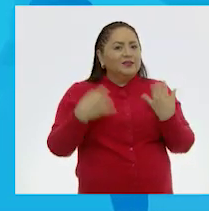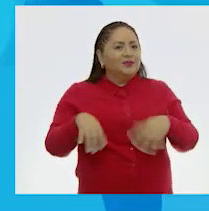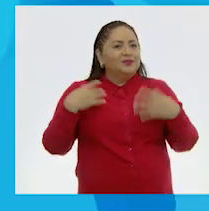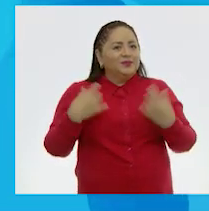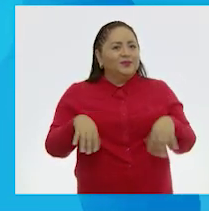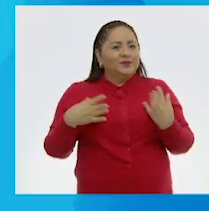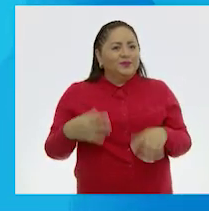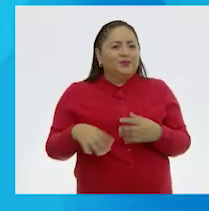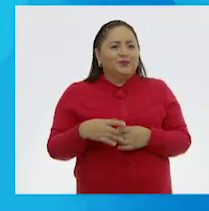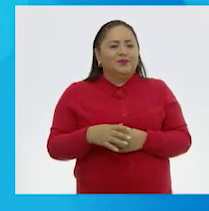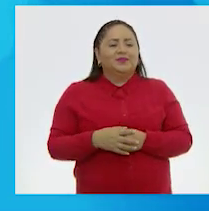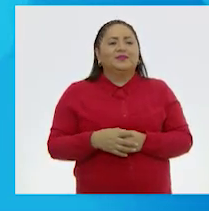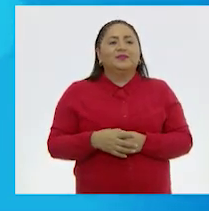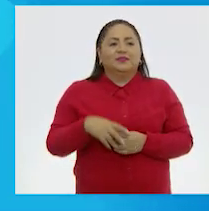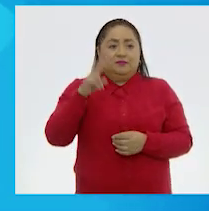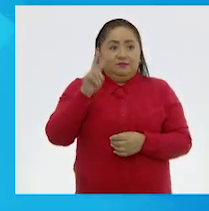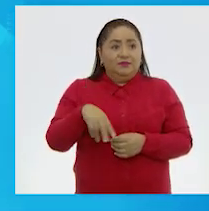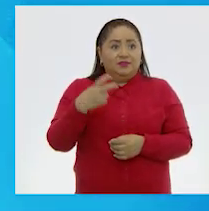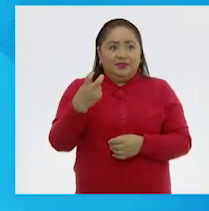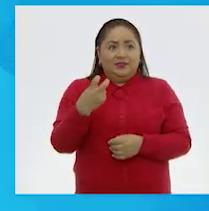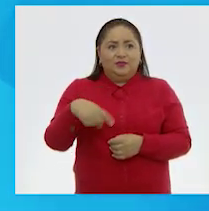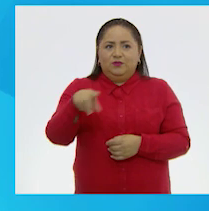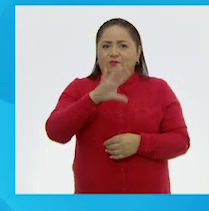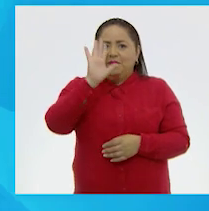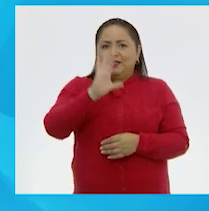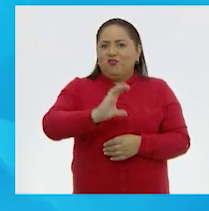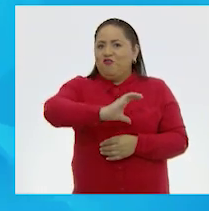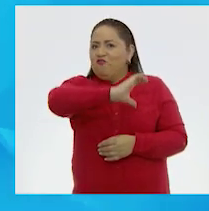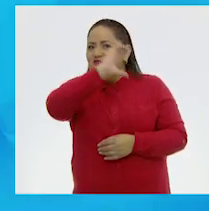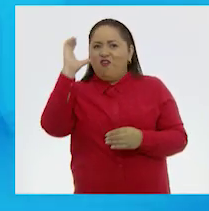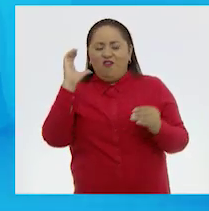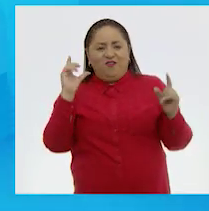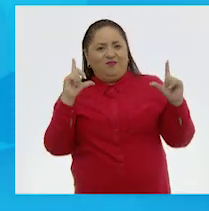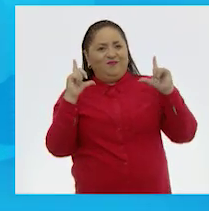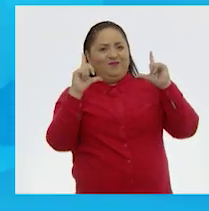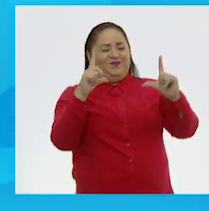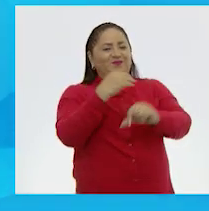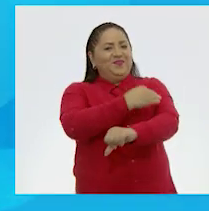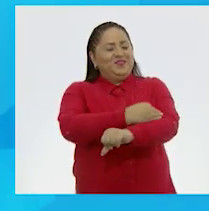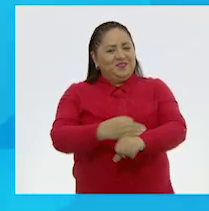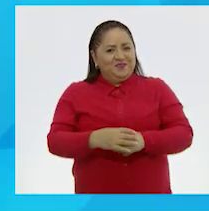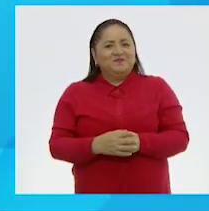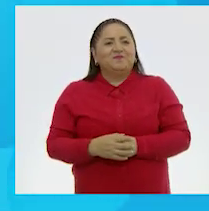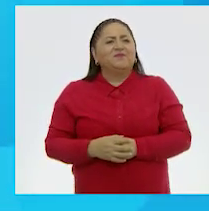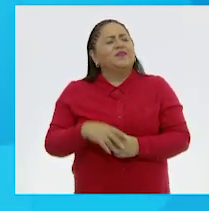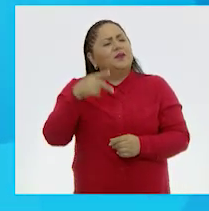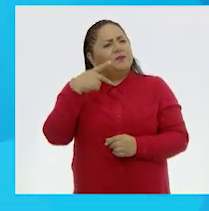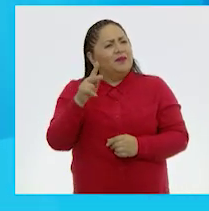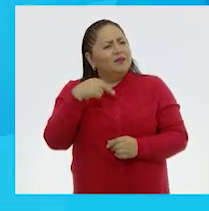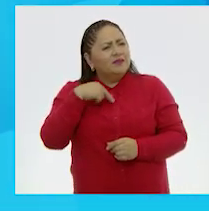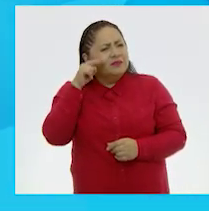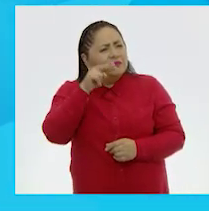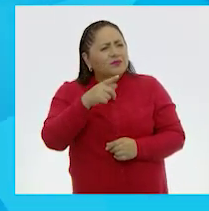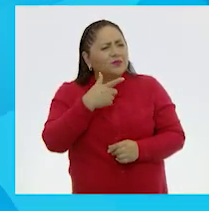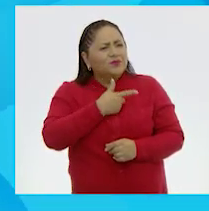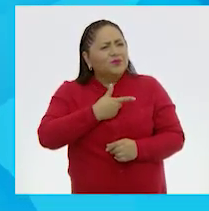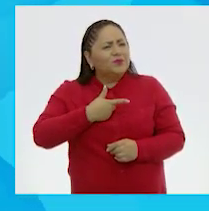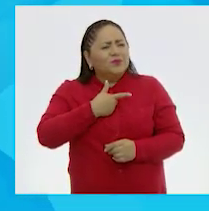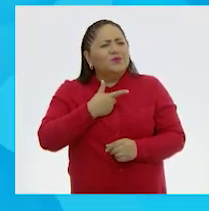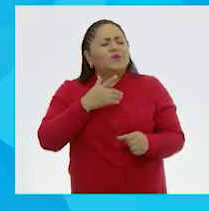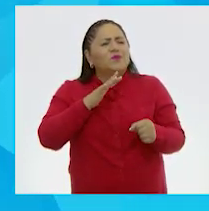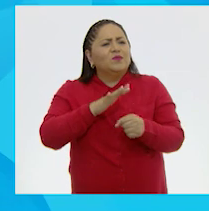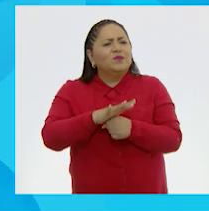supuesto. ¡Guau! Esto ya es un retrato oficial. Lo que me gustó mucho,